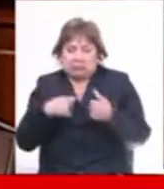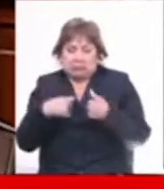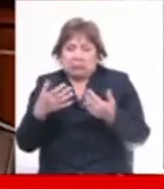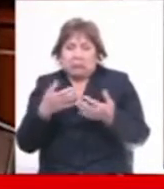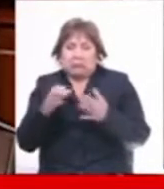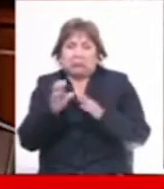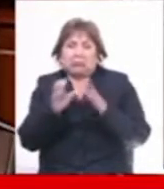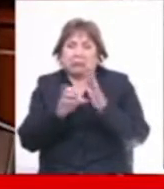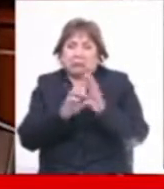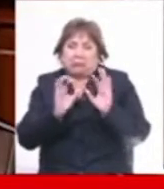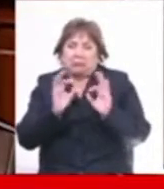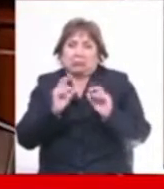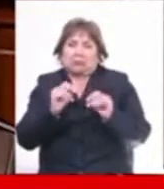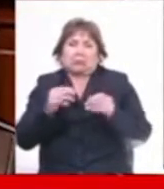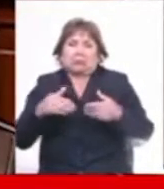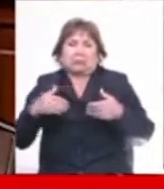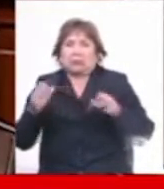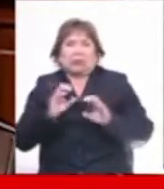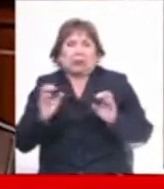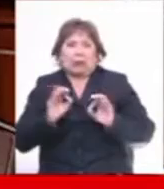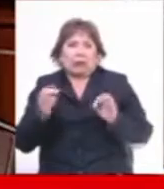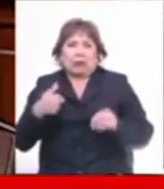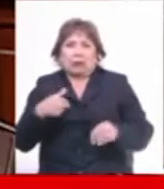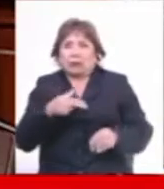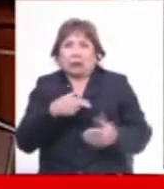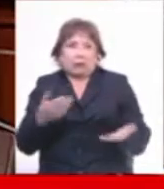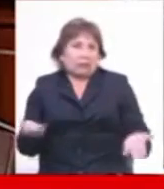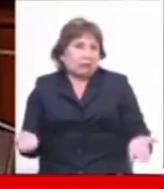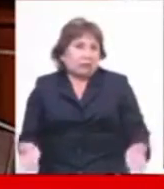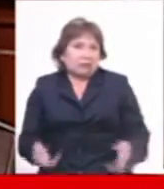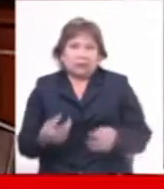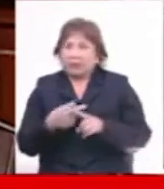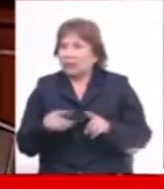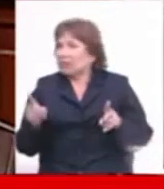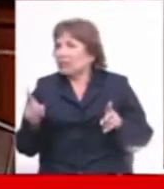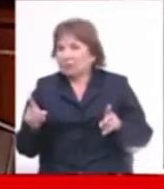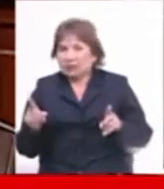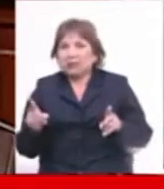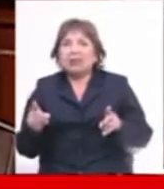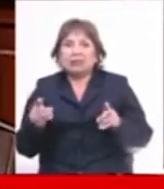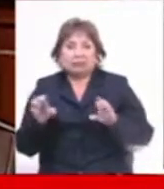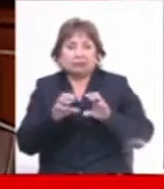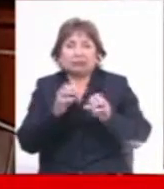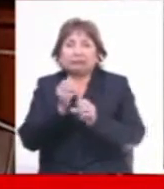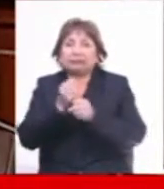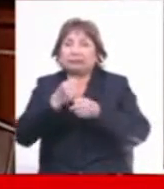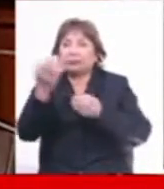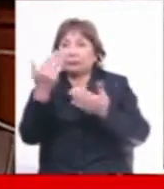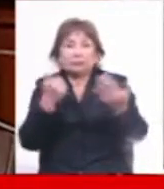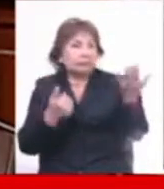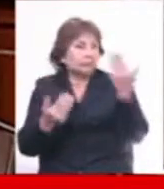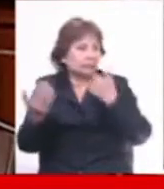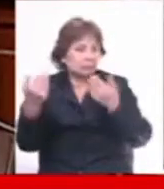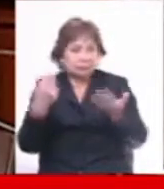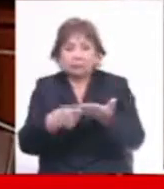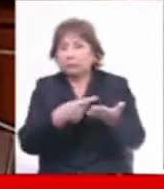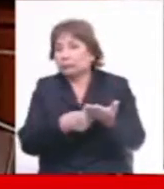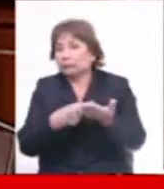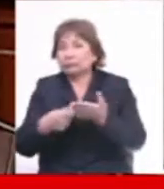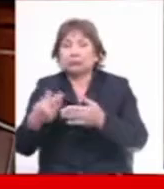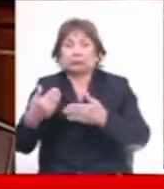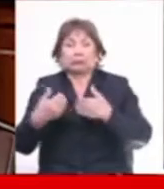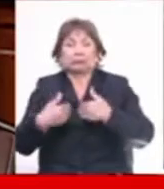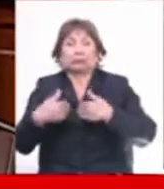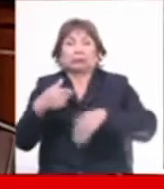constituyente, no lo vamos a poder ser ninguno de nosotros. Será distinta la composición, la convocatoria será otra, tendrá su tiempo